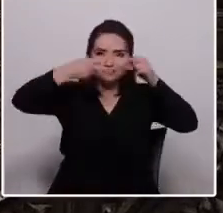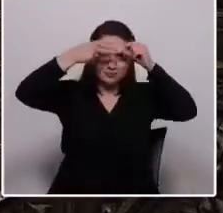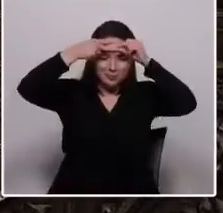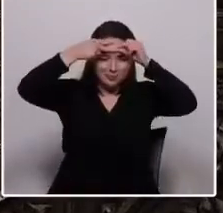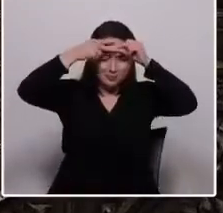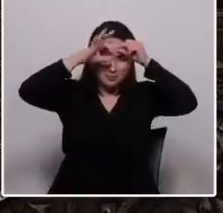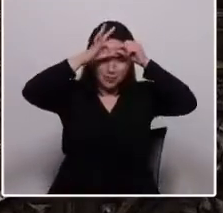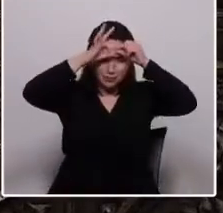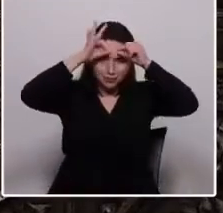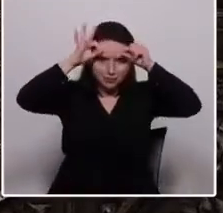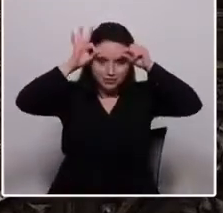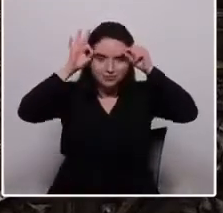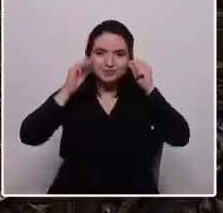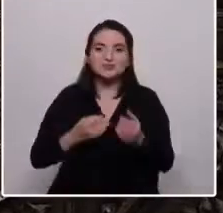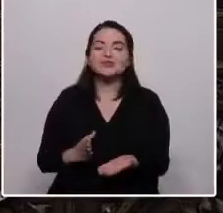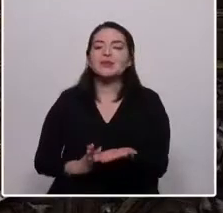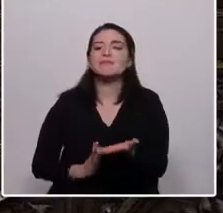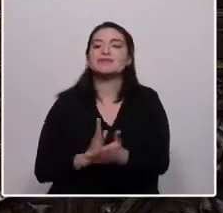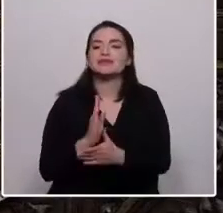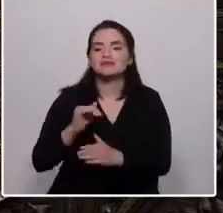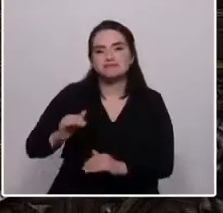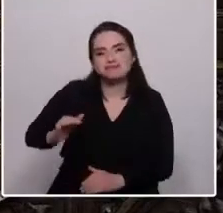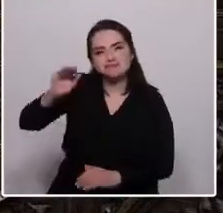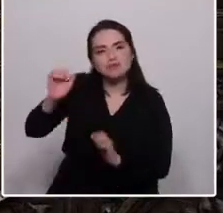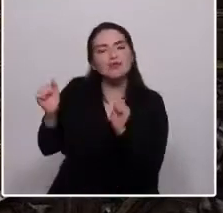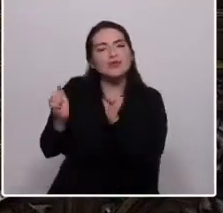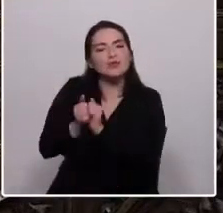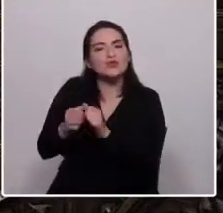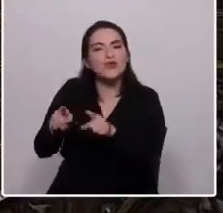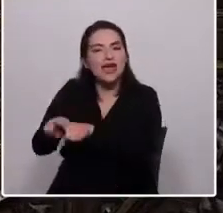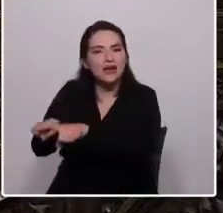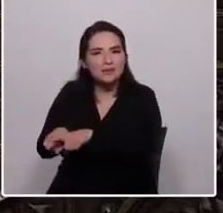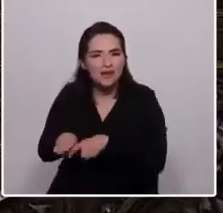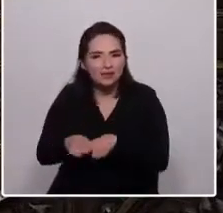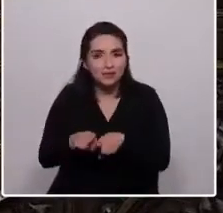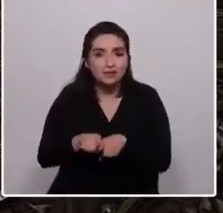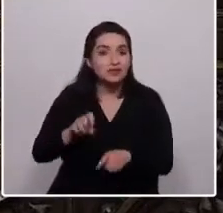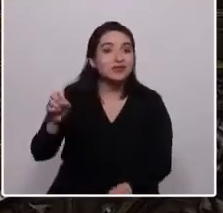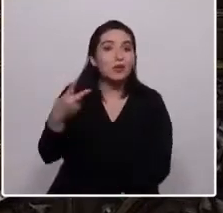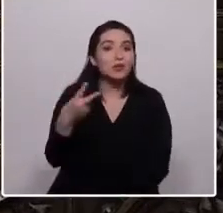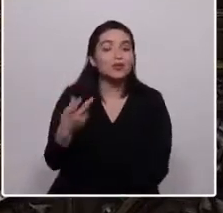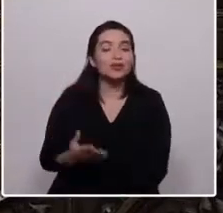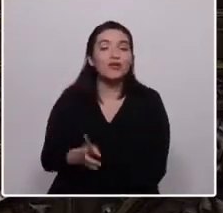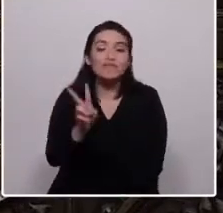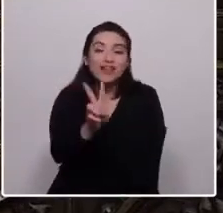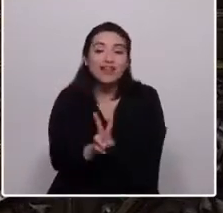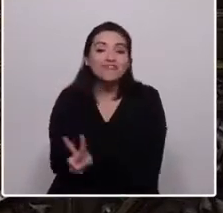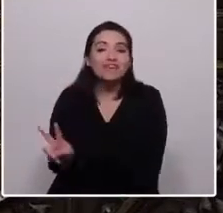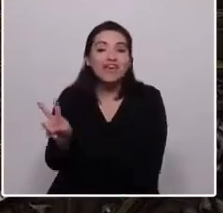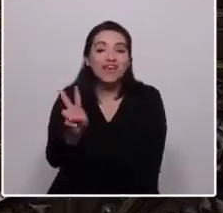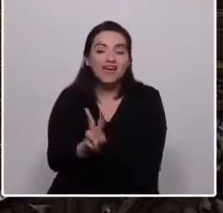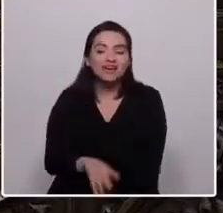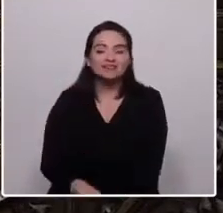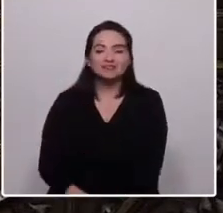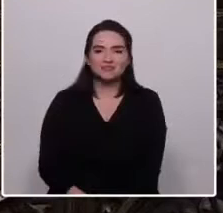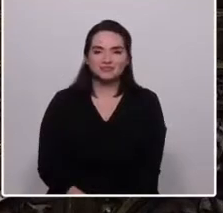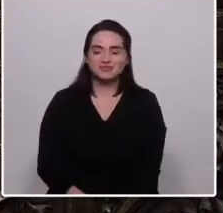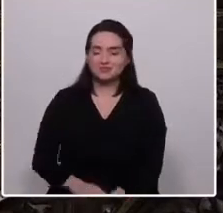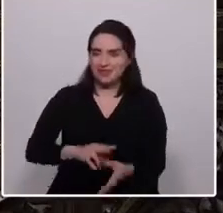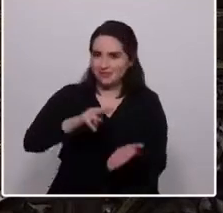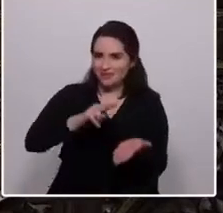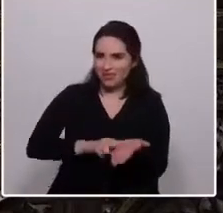mis padres y crecí junto a mis hermanos. Y en la segunda, en Valdivia, verdaderamente